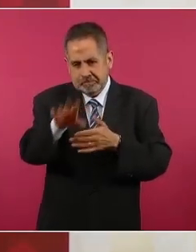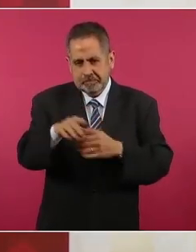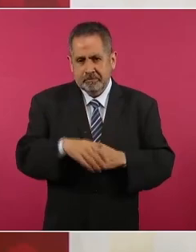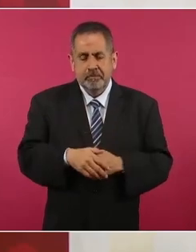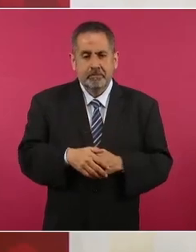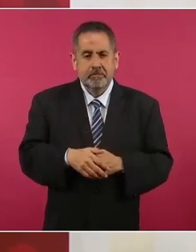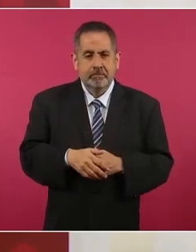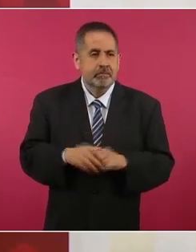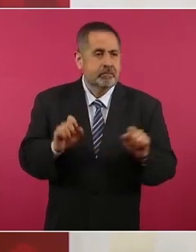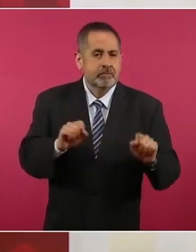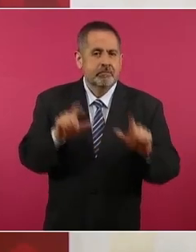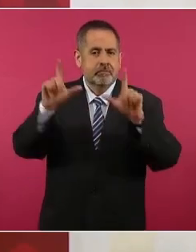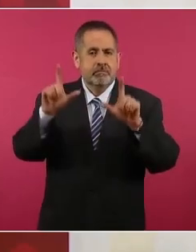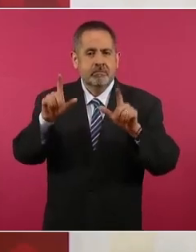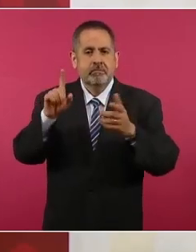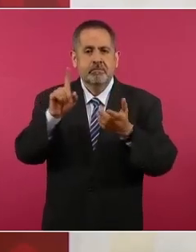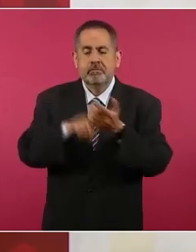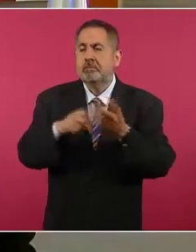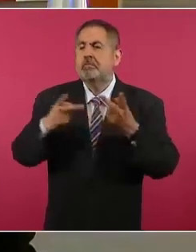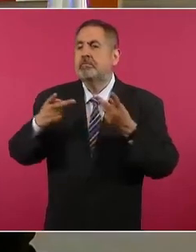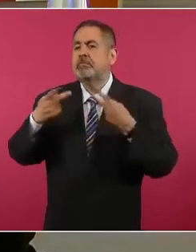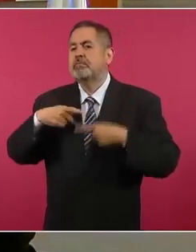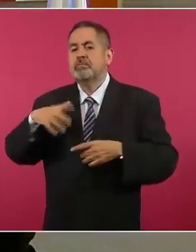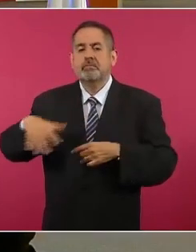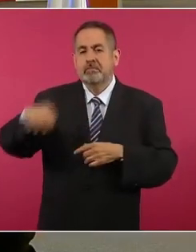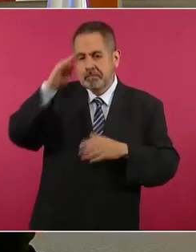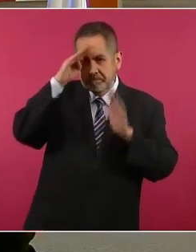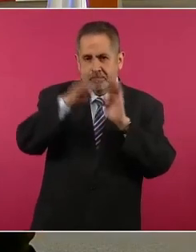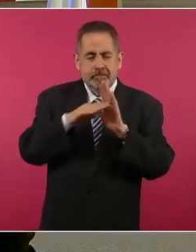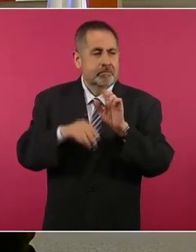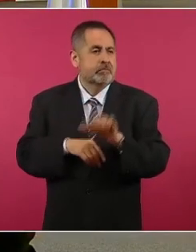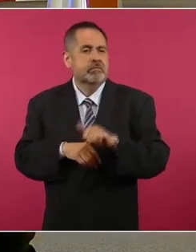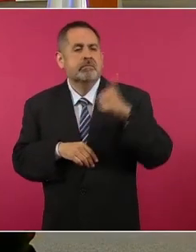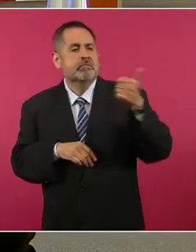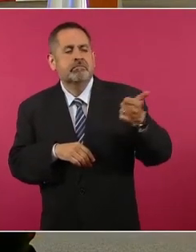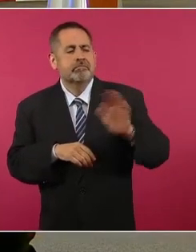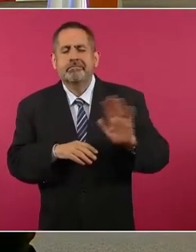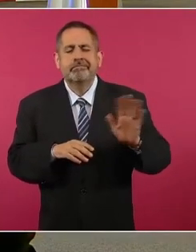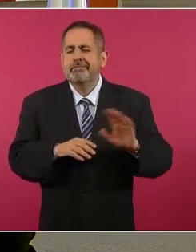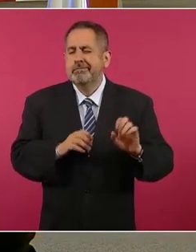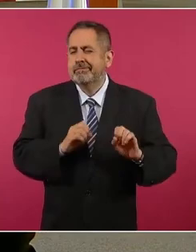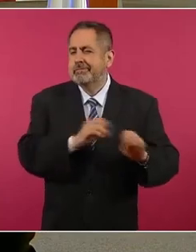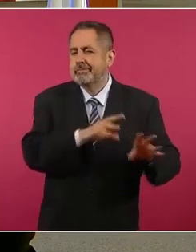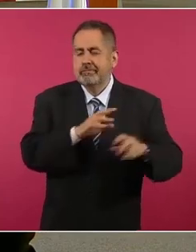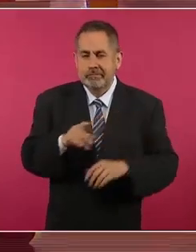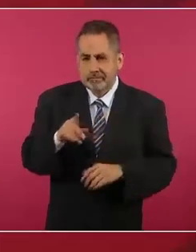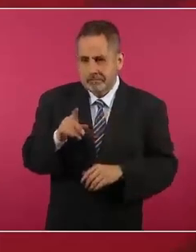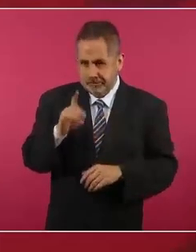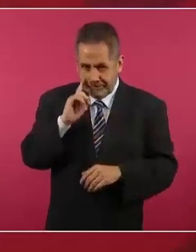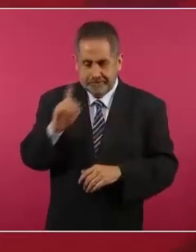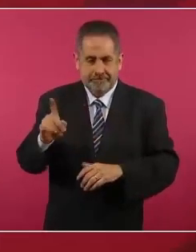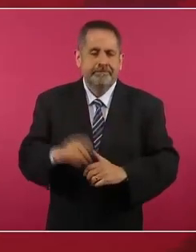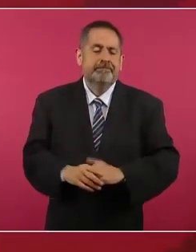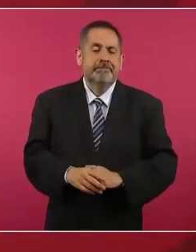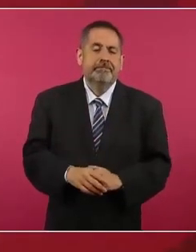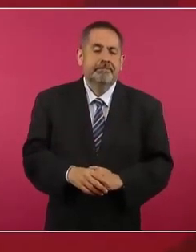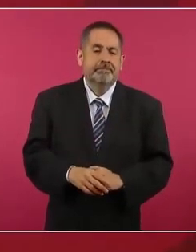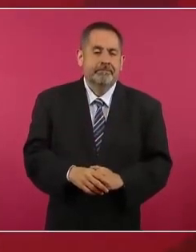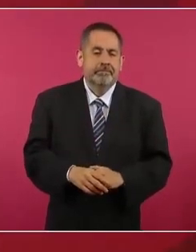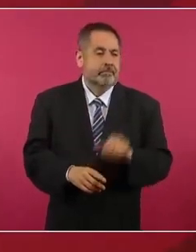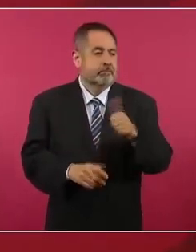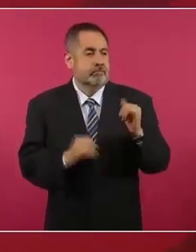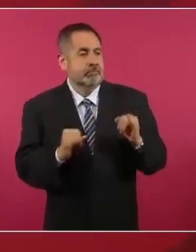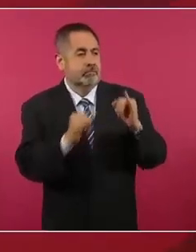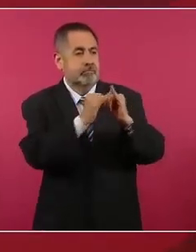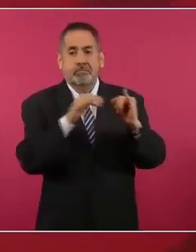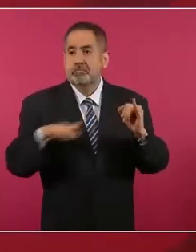no ponemos lo que piensa la gente de otros, de otras